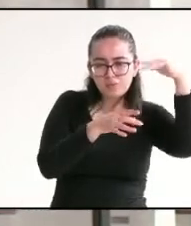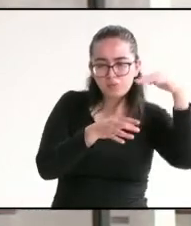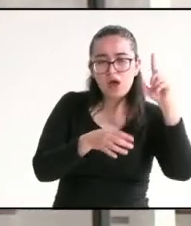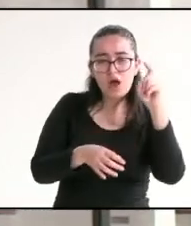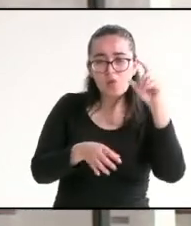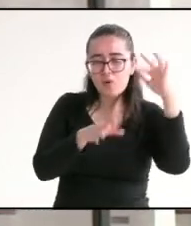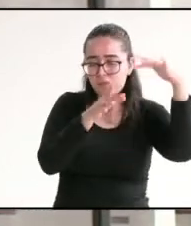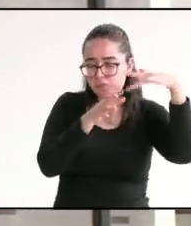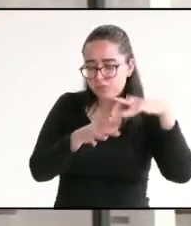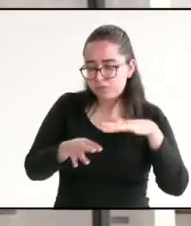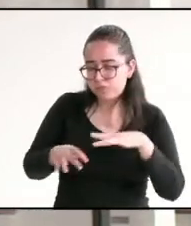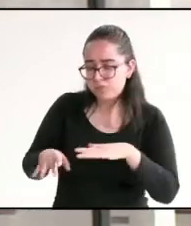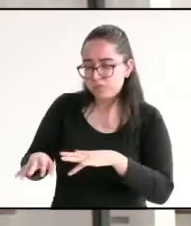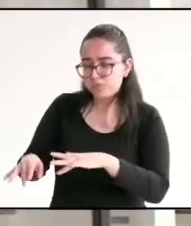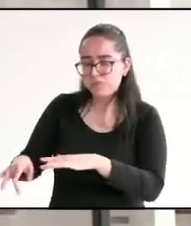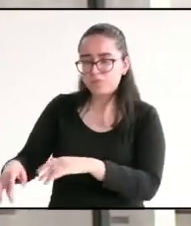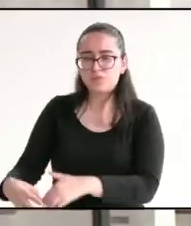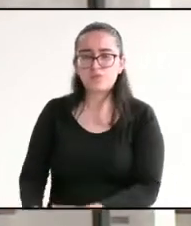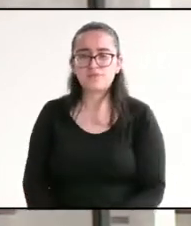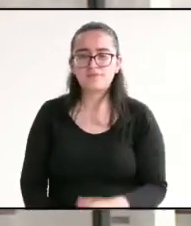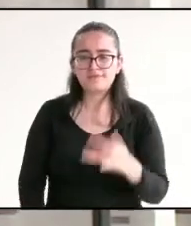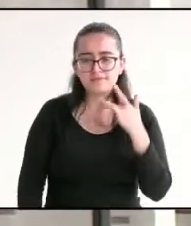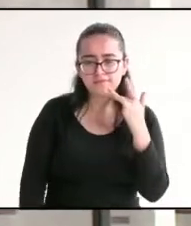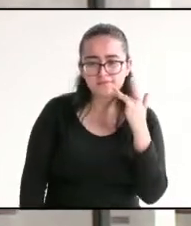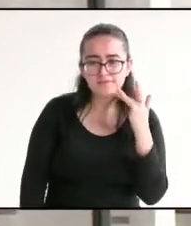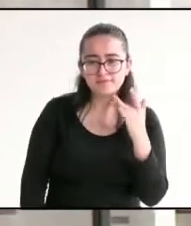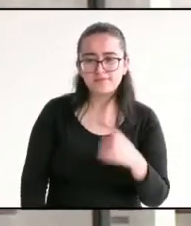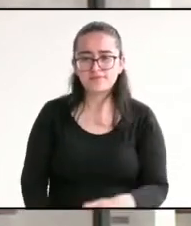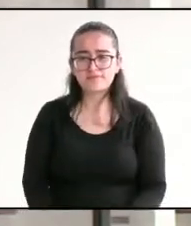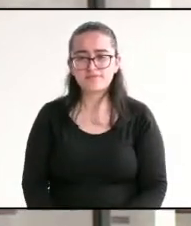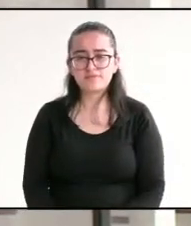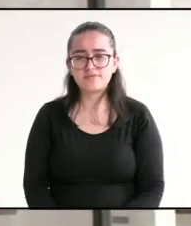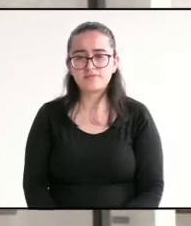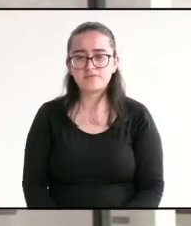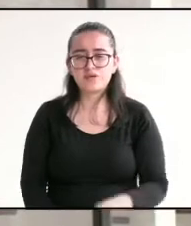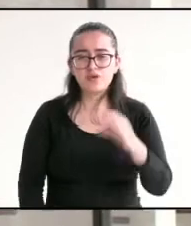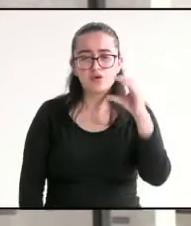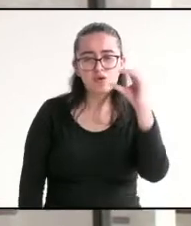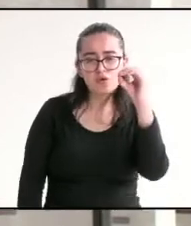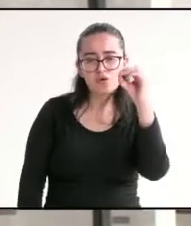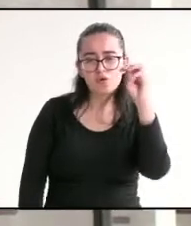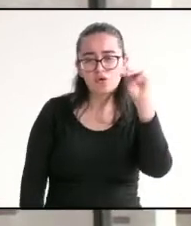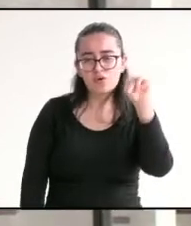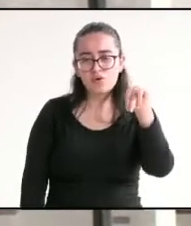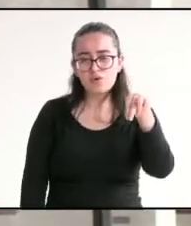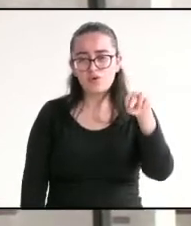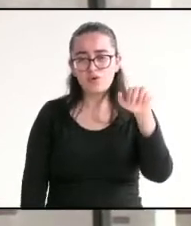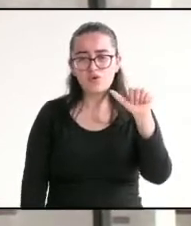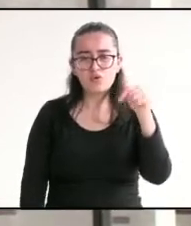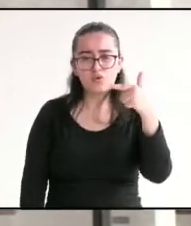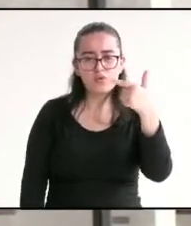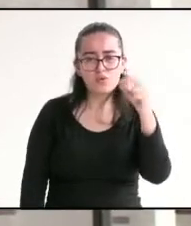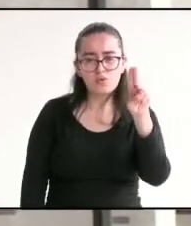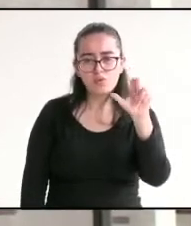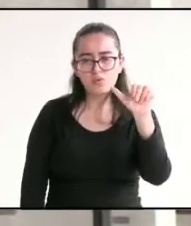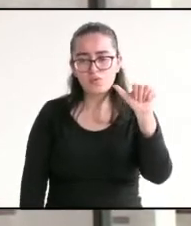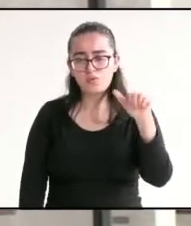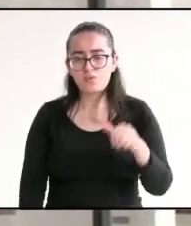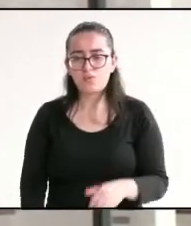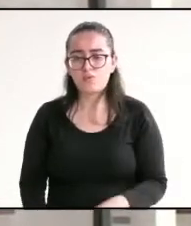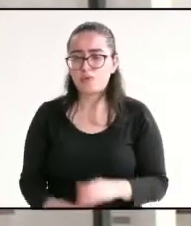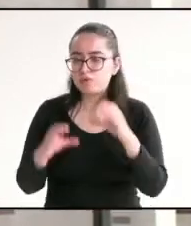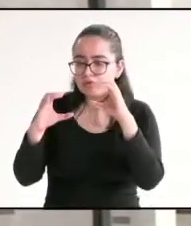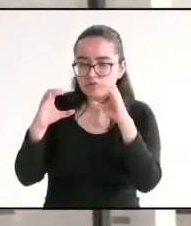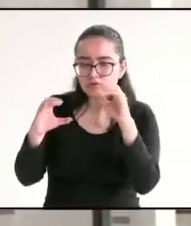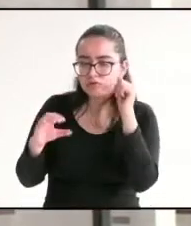partes donde desembocan los drenajes, a través de Conagua, que siempre ha estado con la intención de apoyar para los problemas del agua en